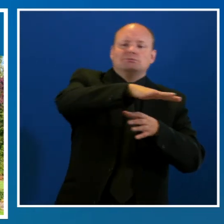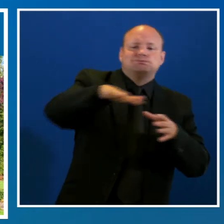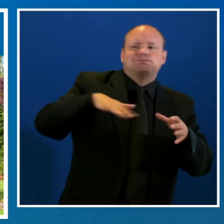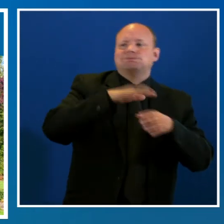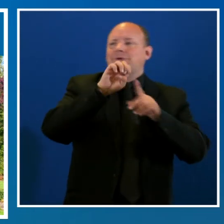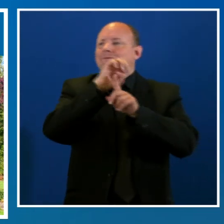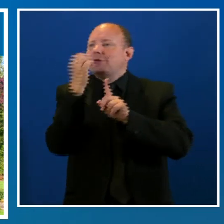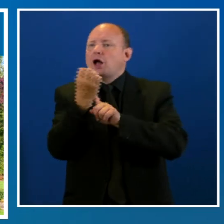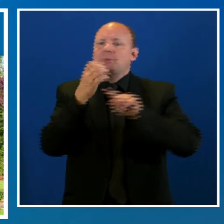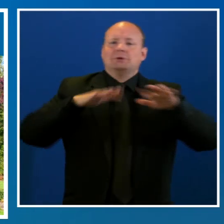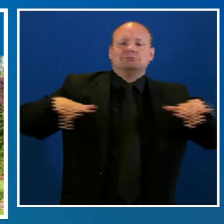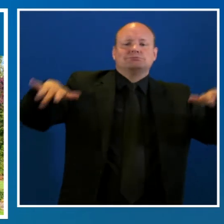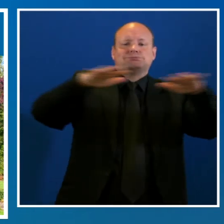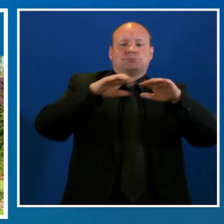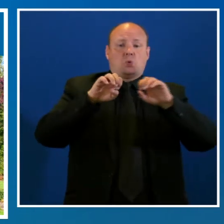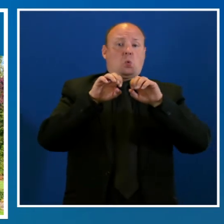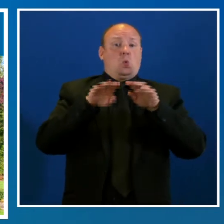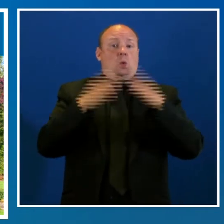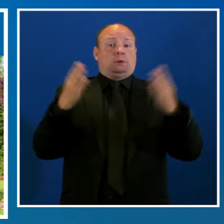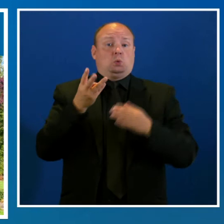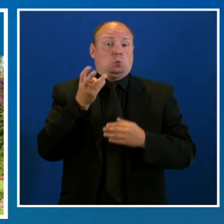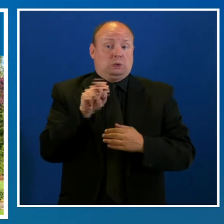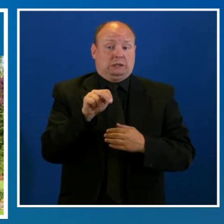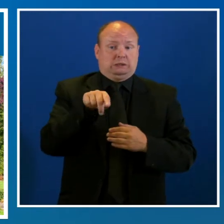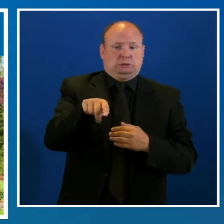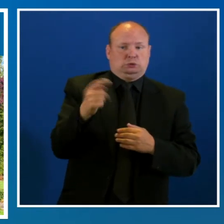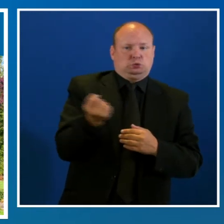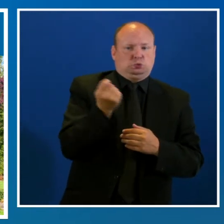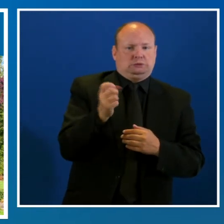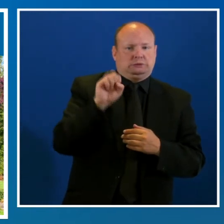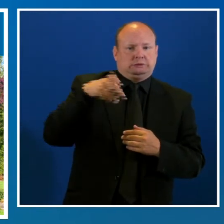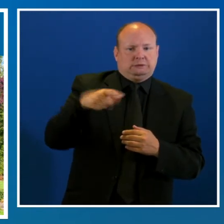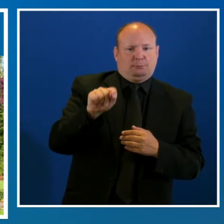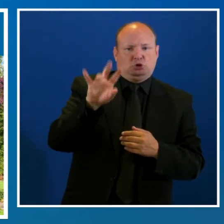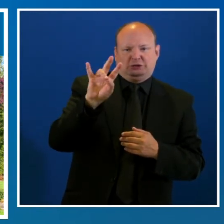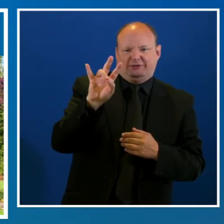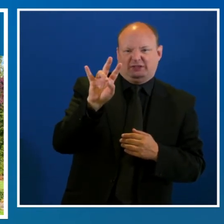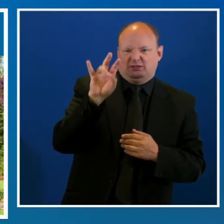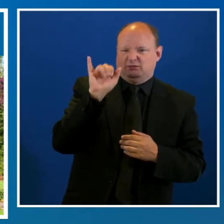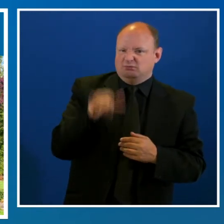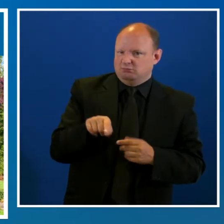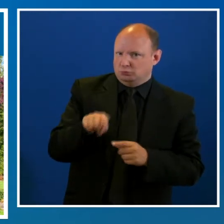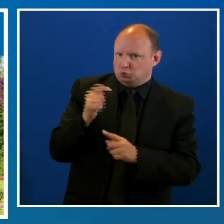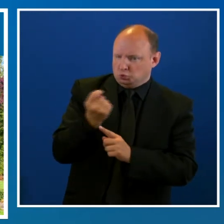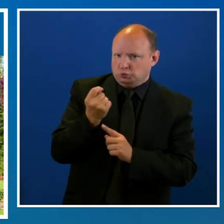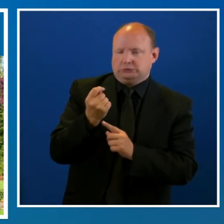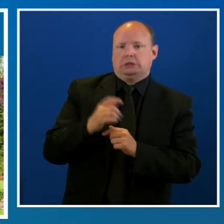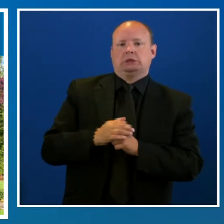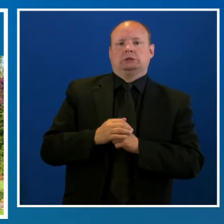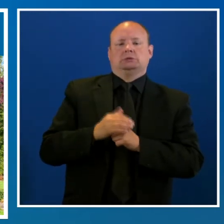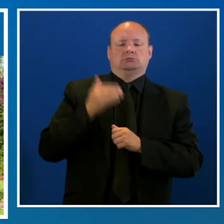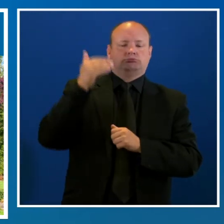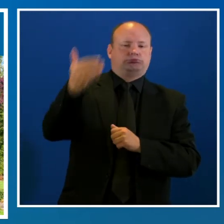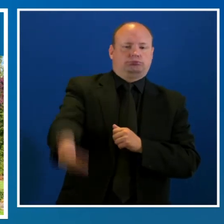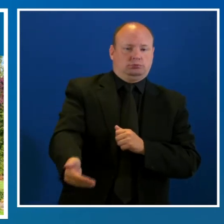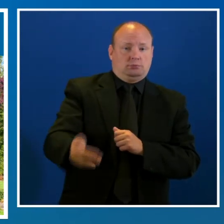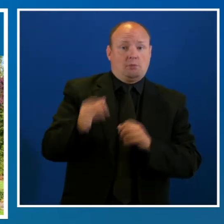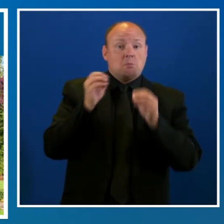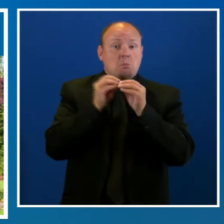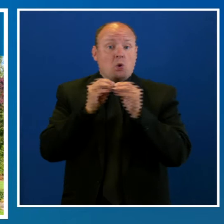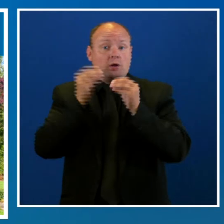naturaleza y el medio ambiente, reabrirá al público a partir del martes 7 de septiembre. Esté atento a